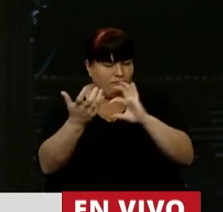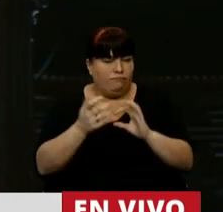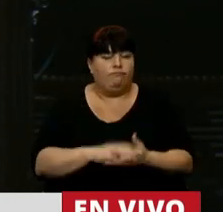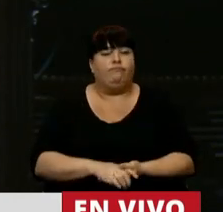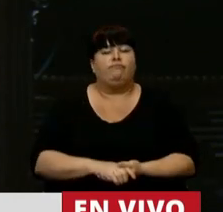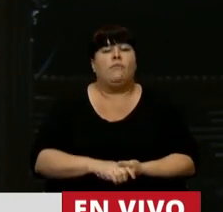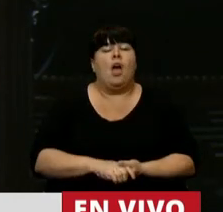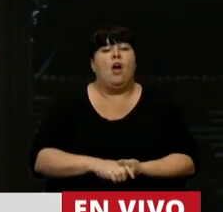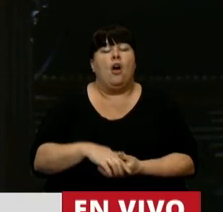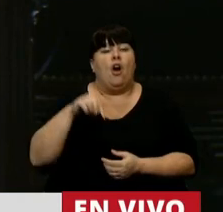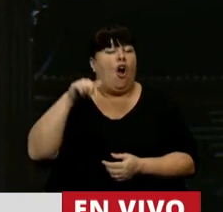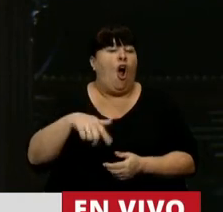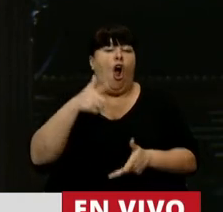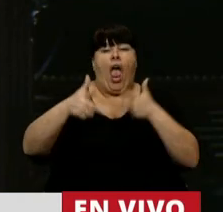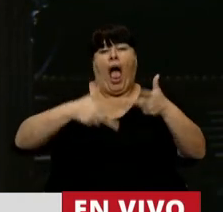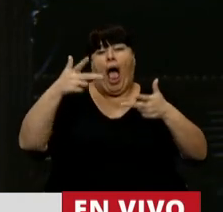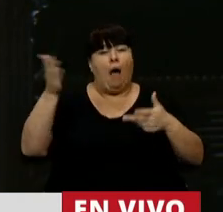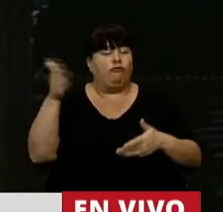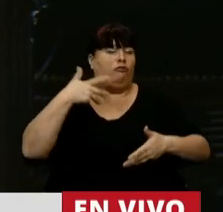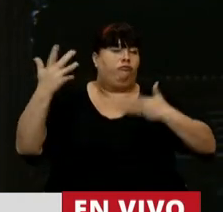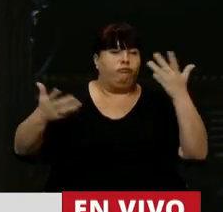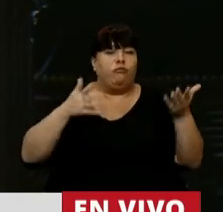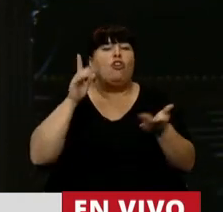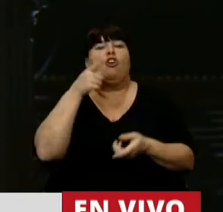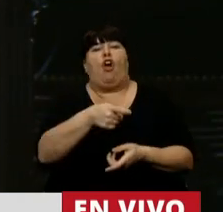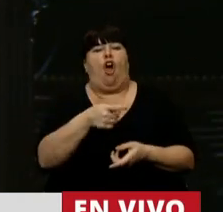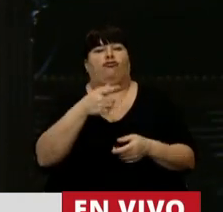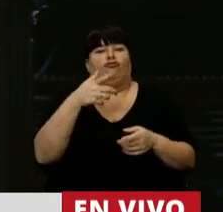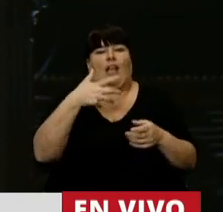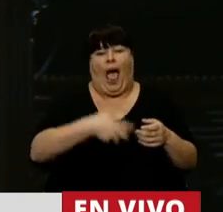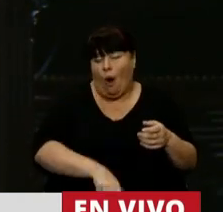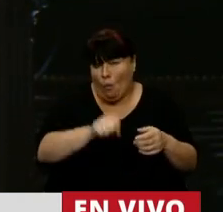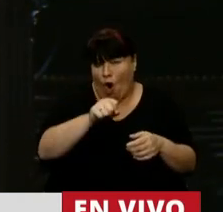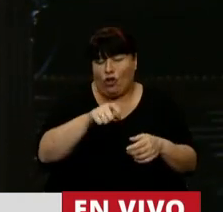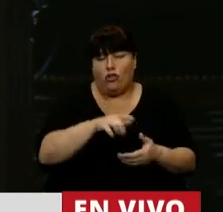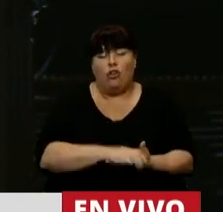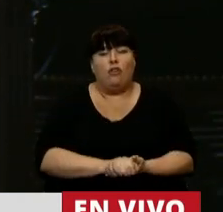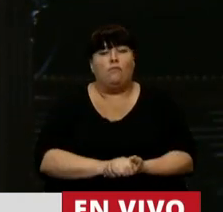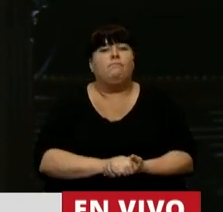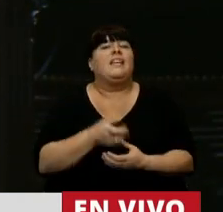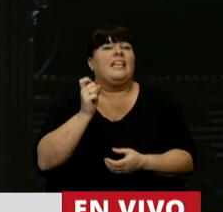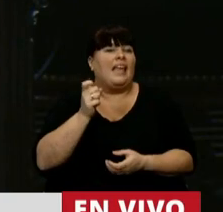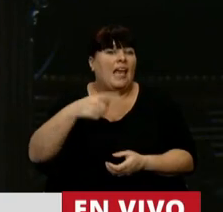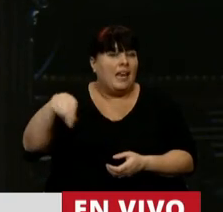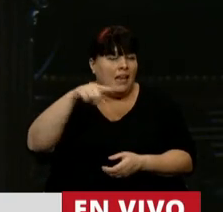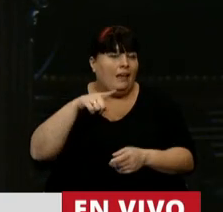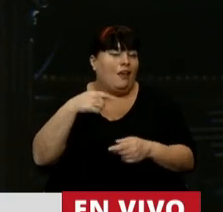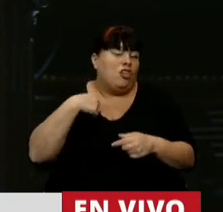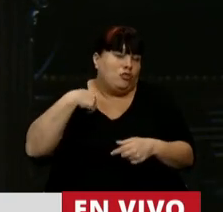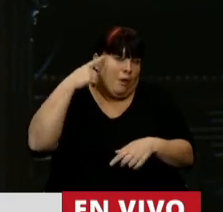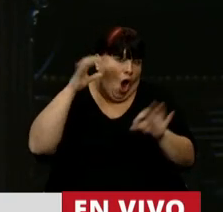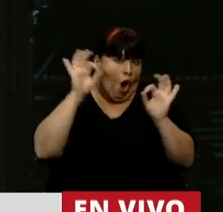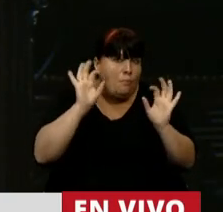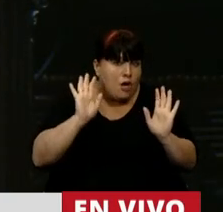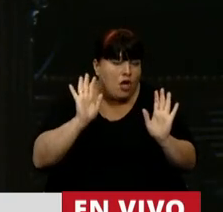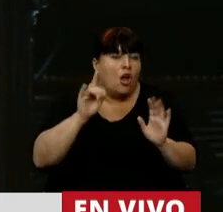quienes hoy desgarran las vestiduras contra la interrupción voluntaria del embarazo, son, a mi modo de